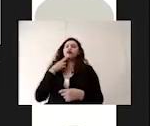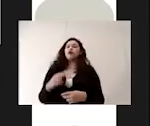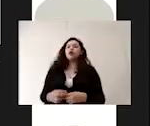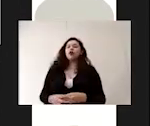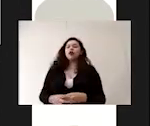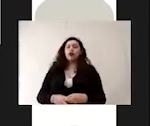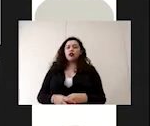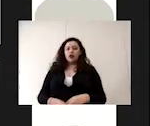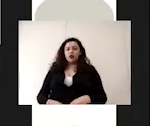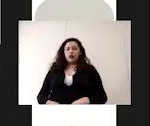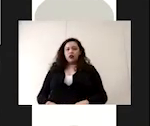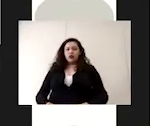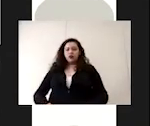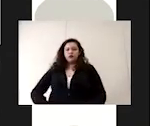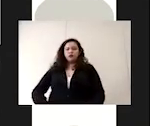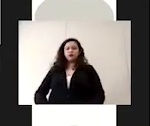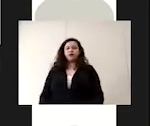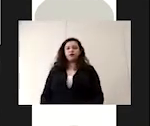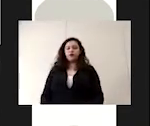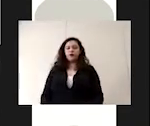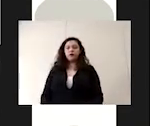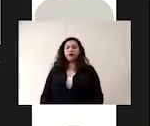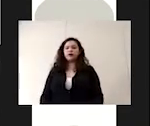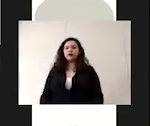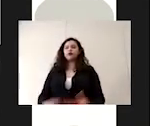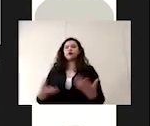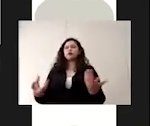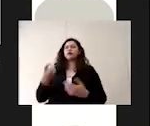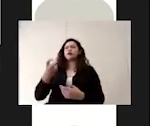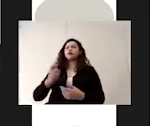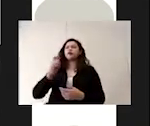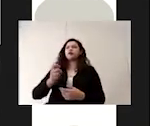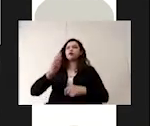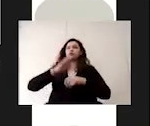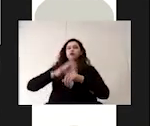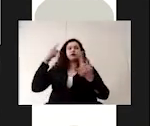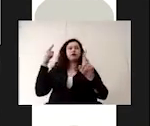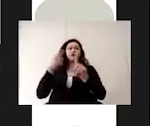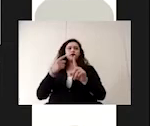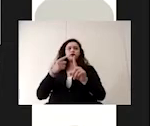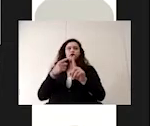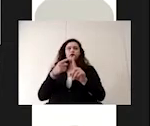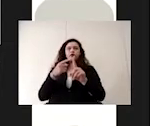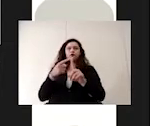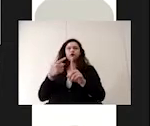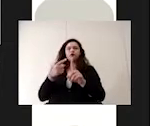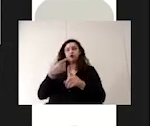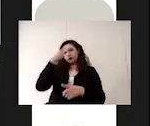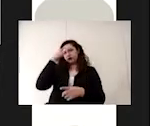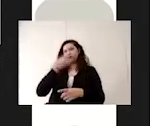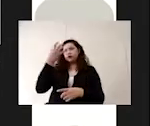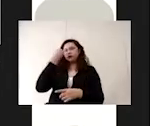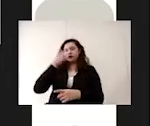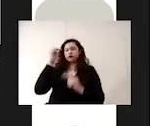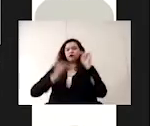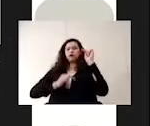respecto específicamente a las escuelas de nivel